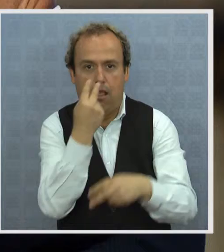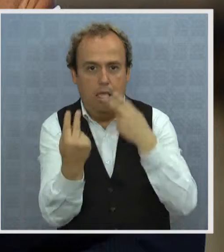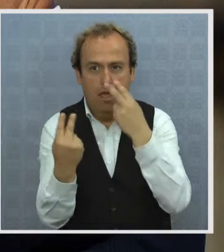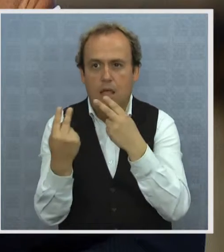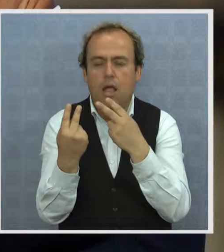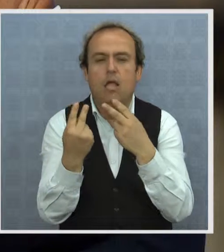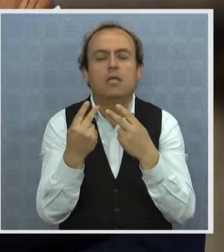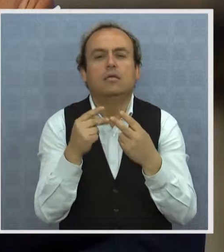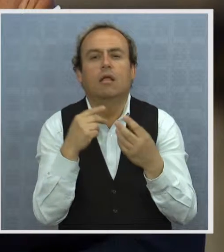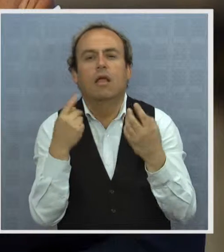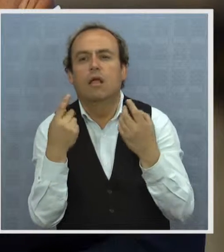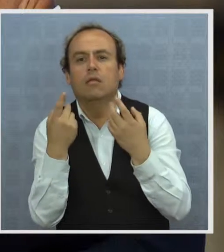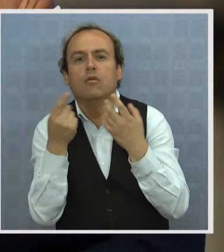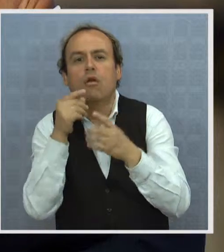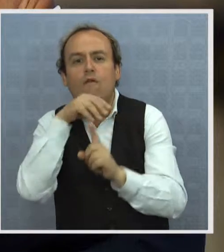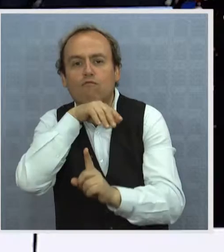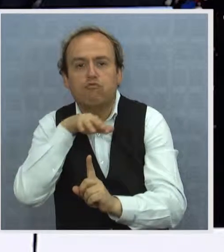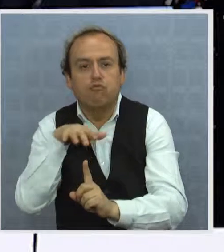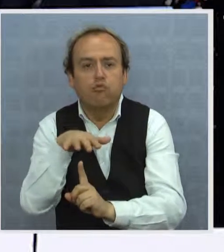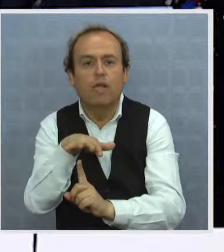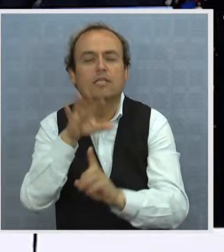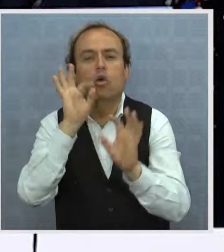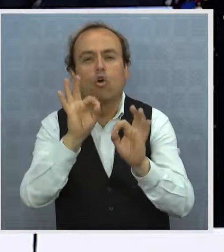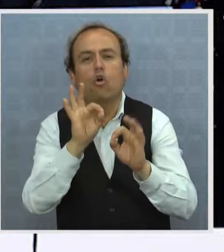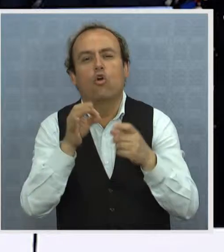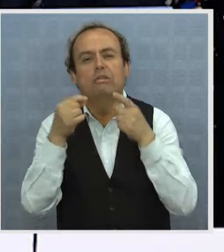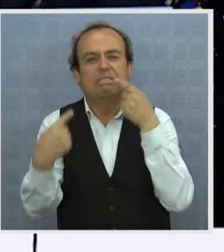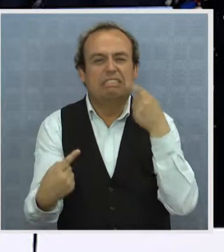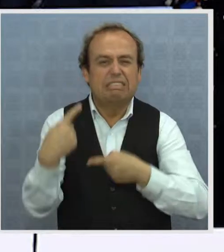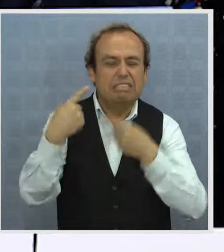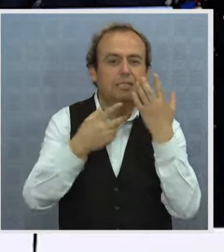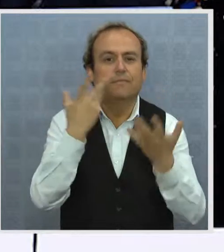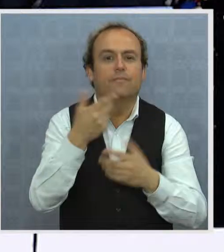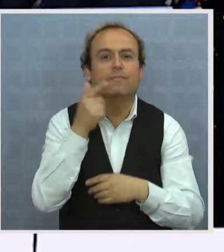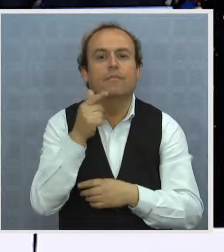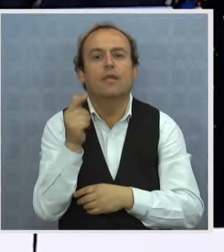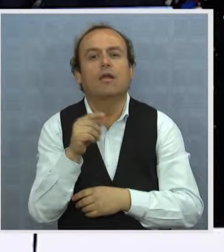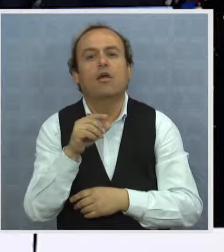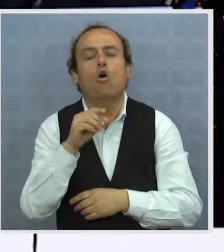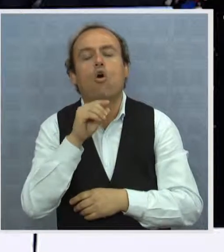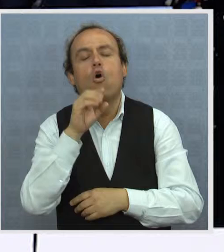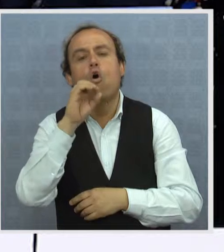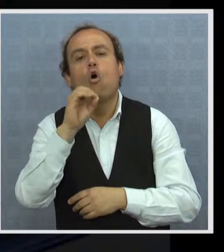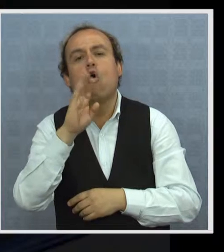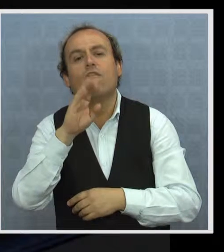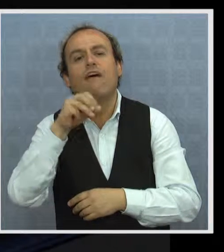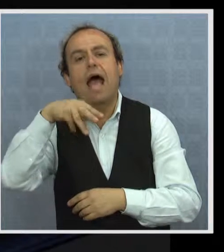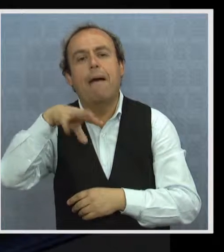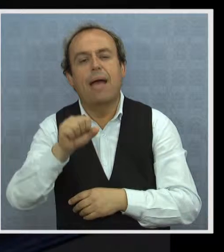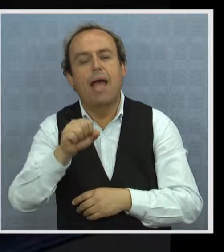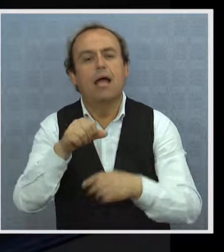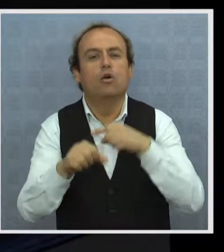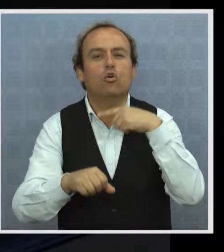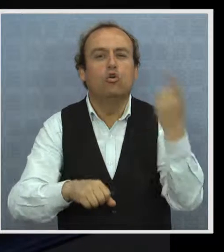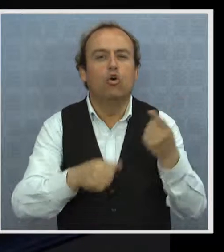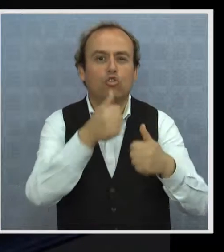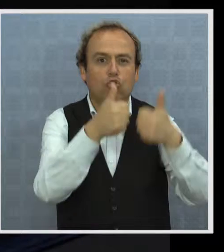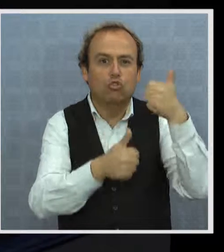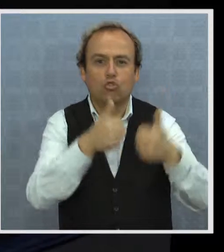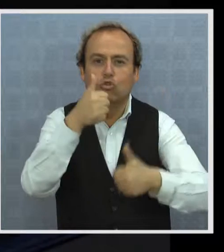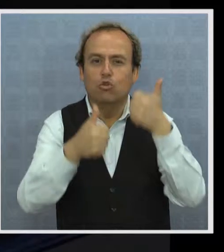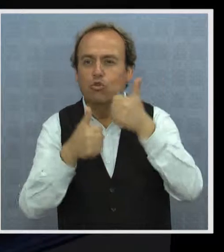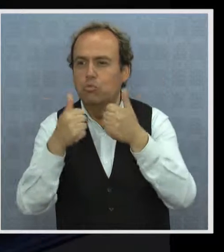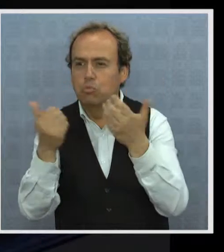apacigua guerras. Al mismo tiempo, la elección del demócrata Barack Obama o del republicano Mitt Romney no presentan